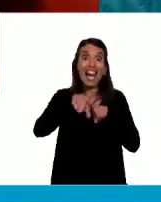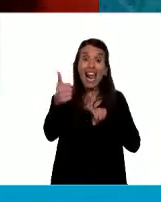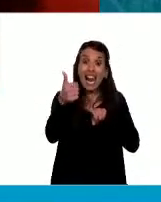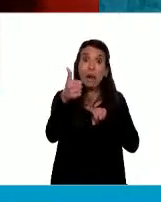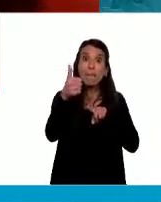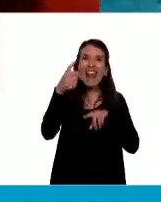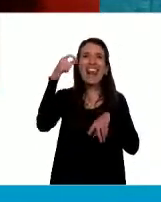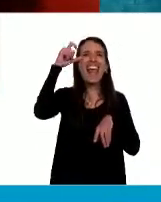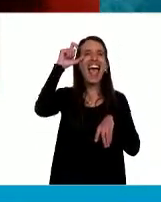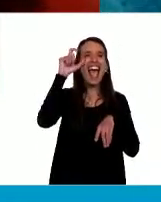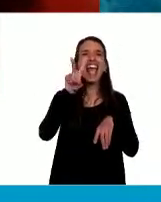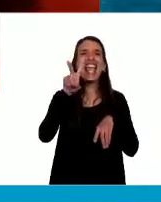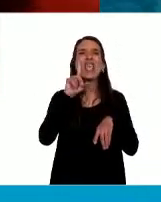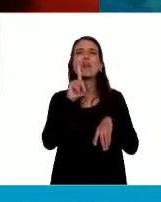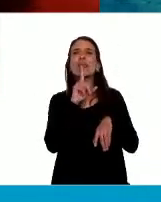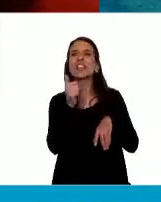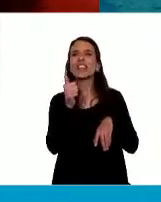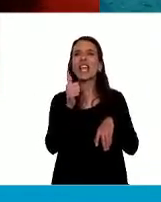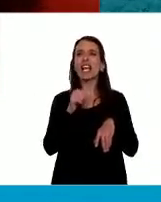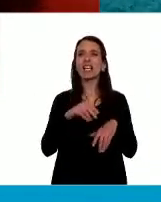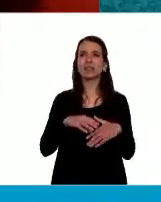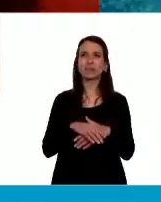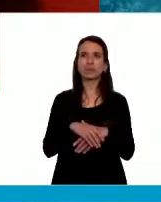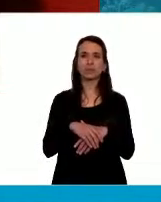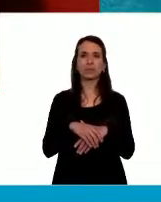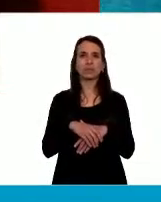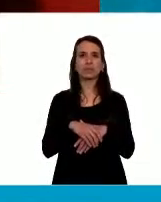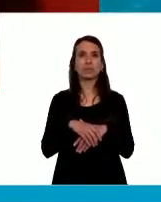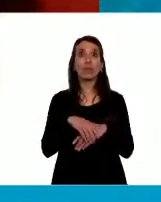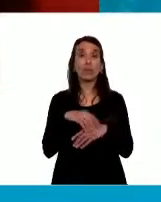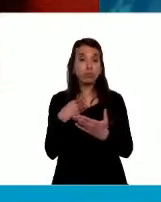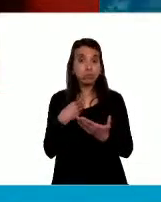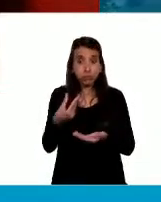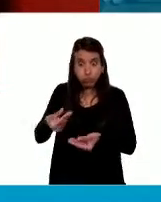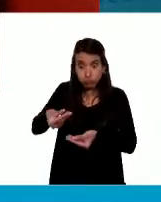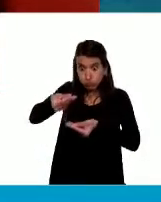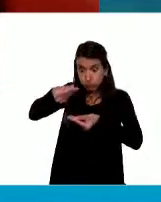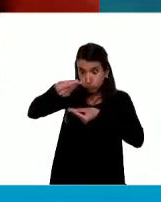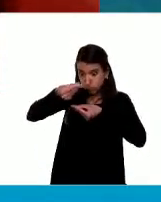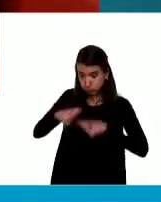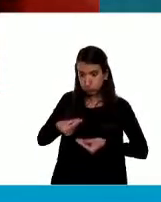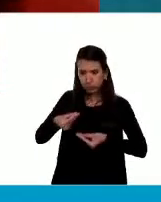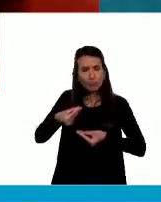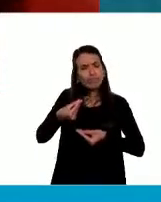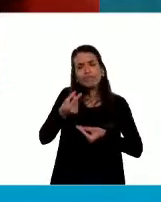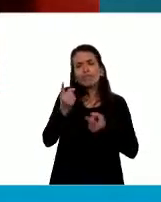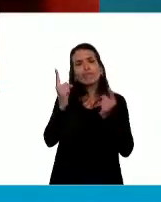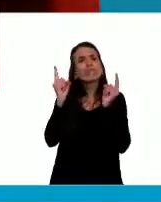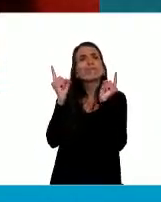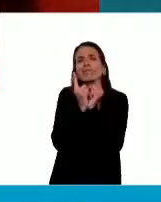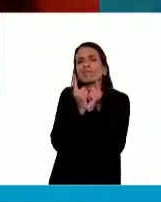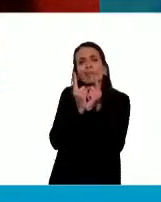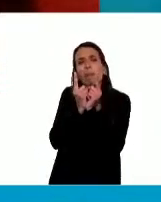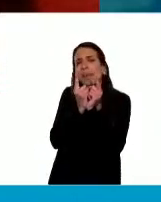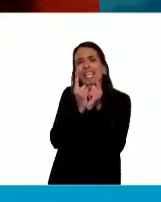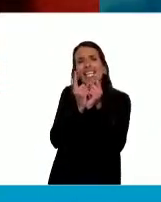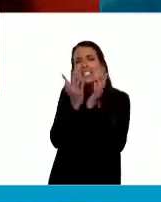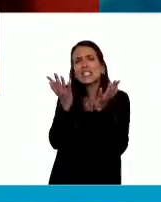Evita, Herminda, puso en mis manos un pequeño librito